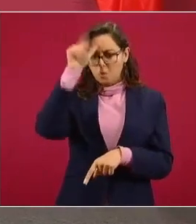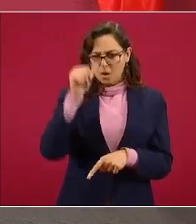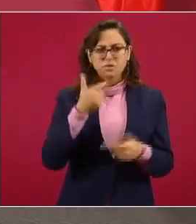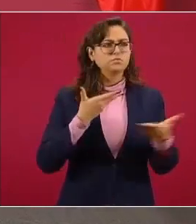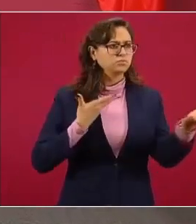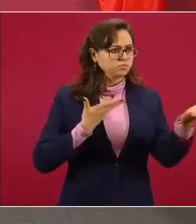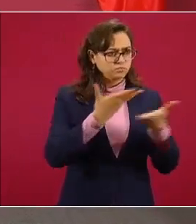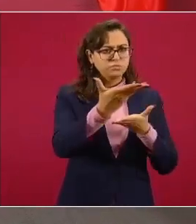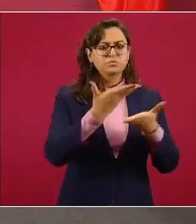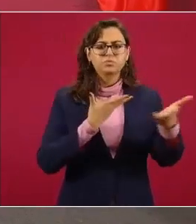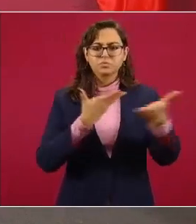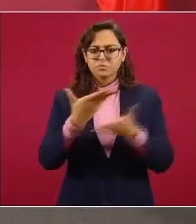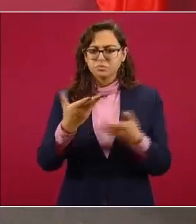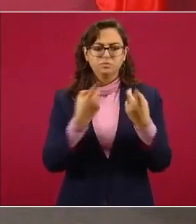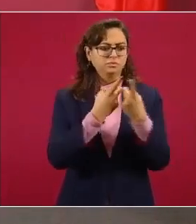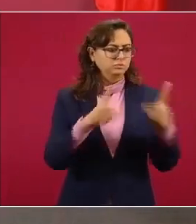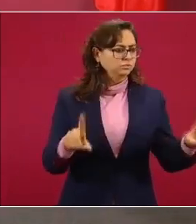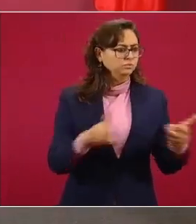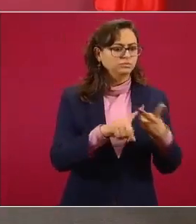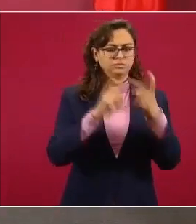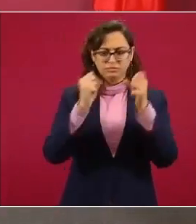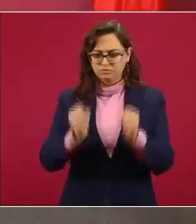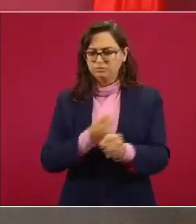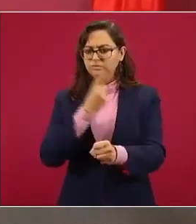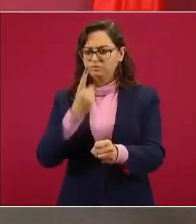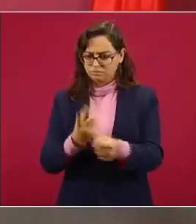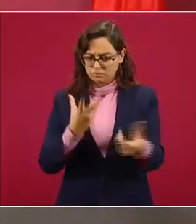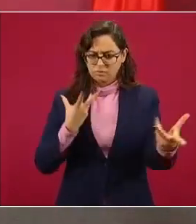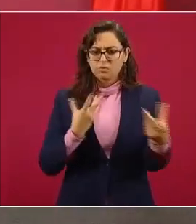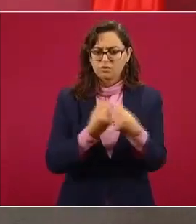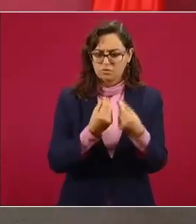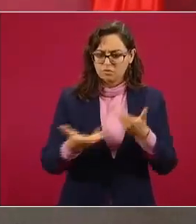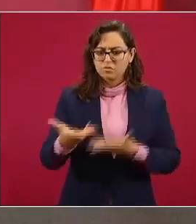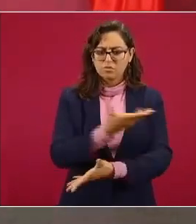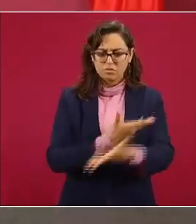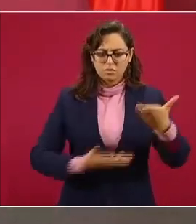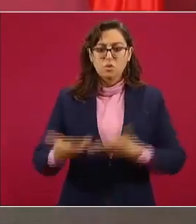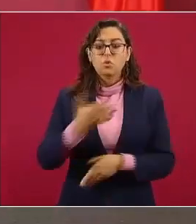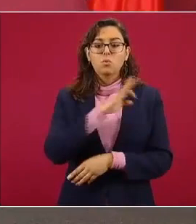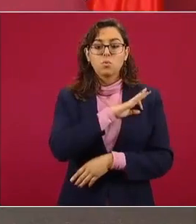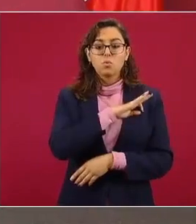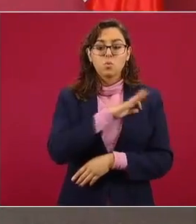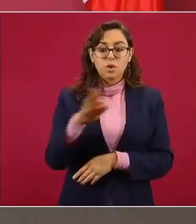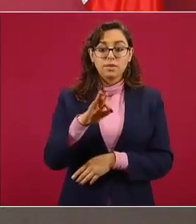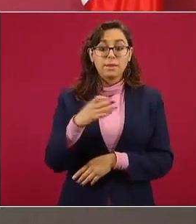para el desarrollo para la seguridad a partir de